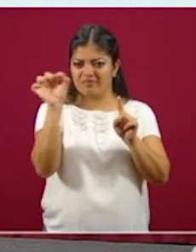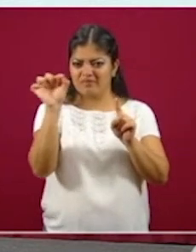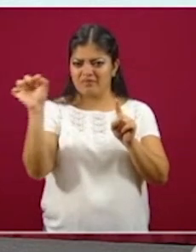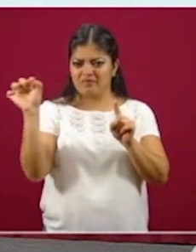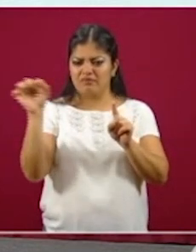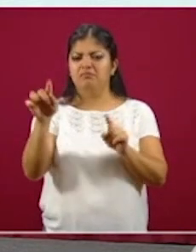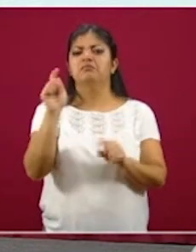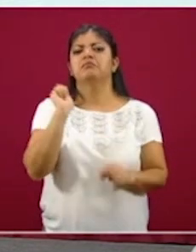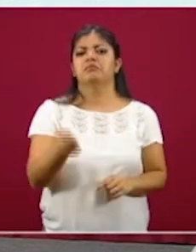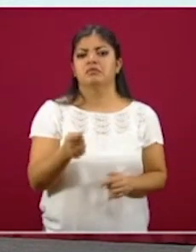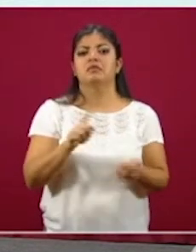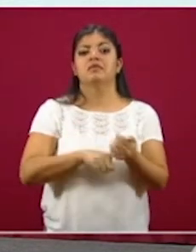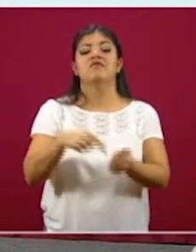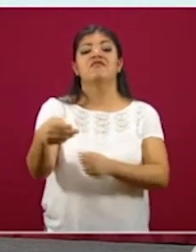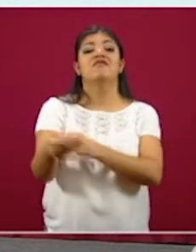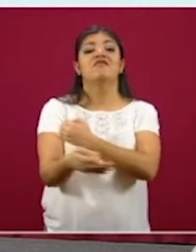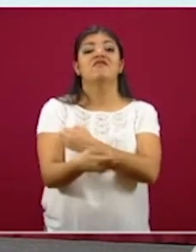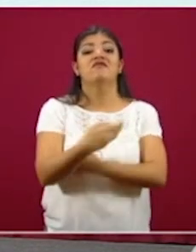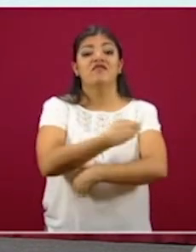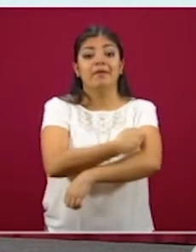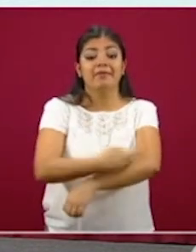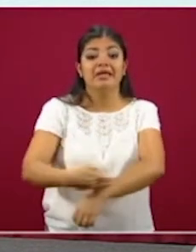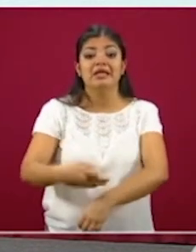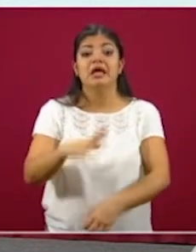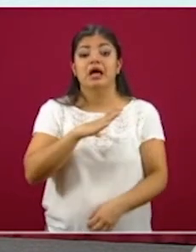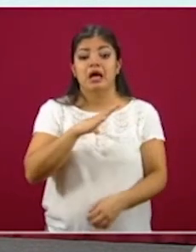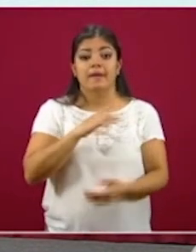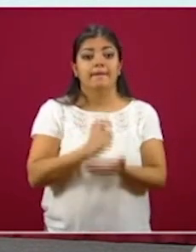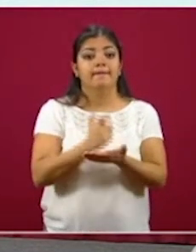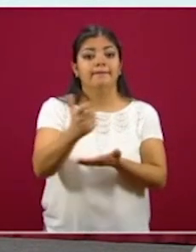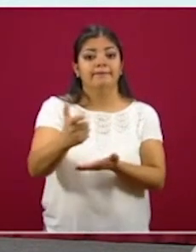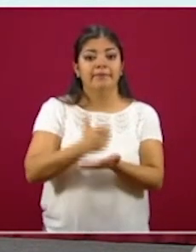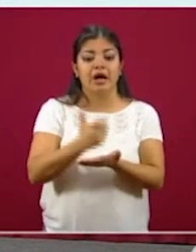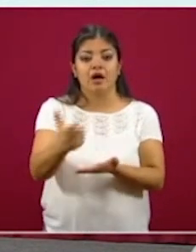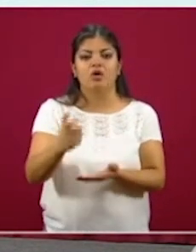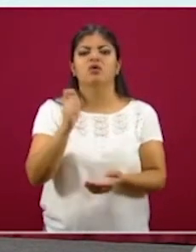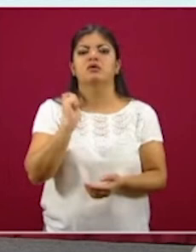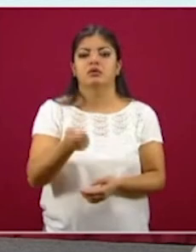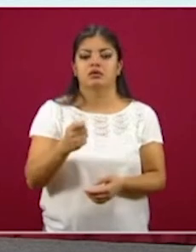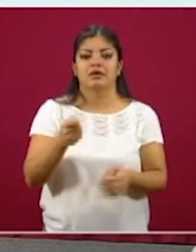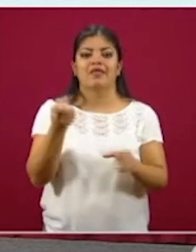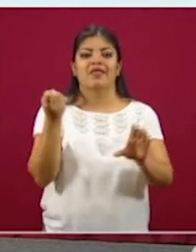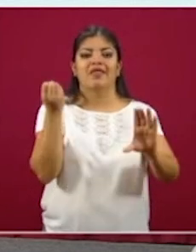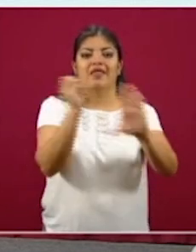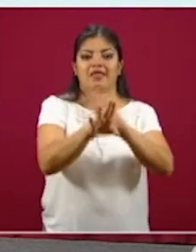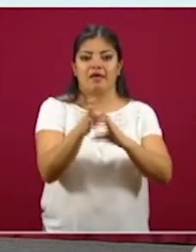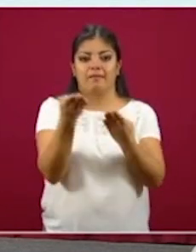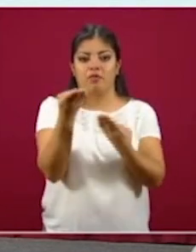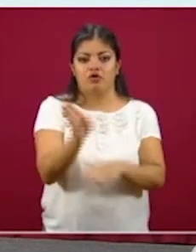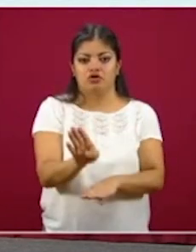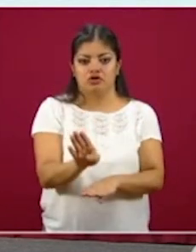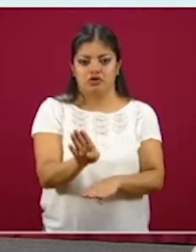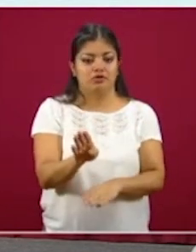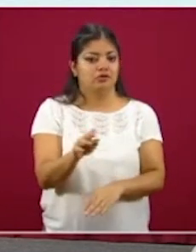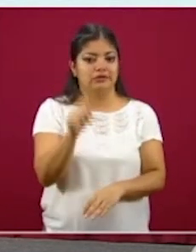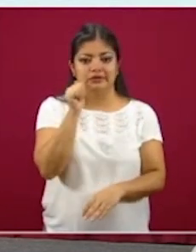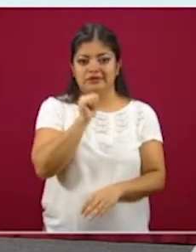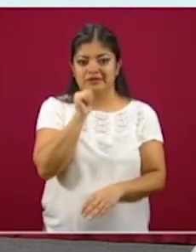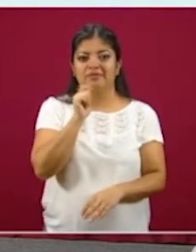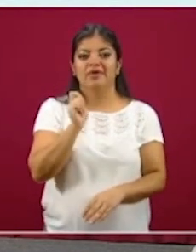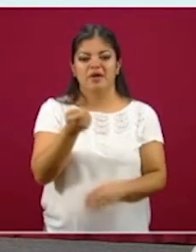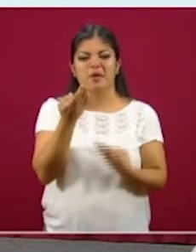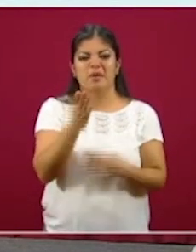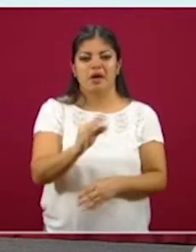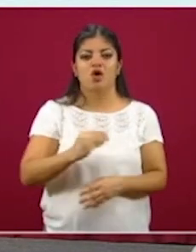corresponde a las familias que reciben su pago por medio de un depósito a una cuenta del Banco del